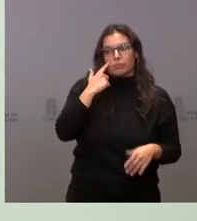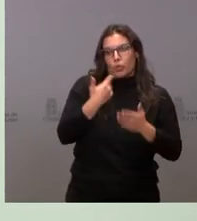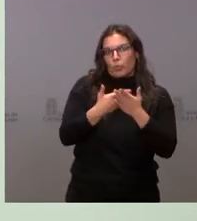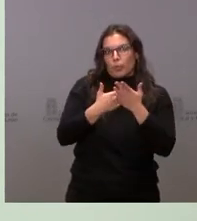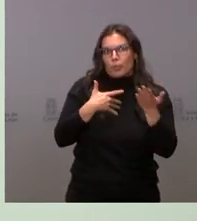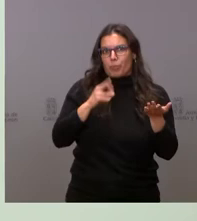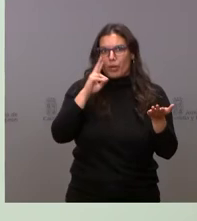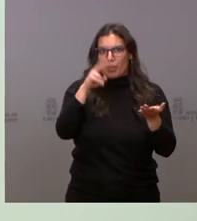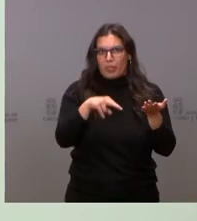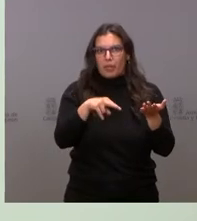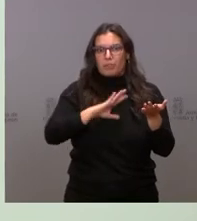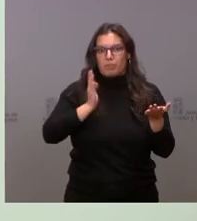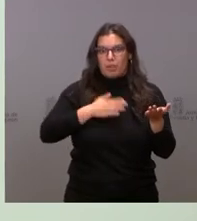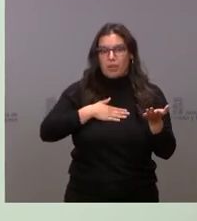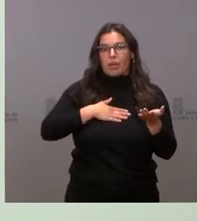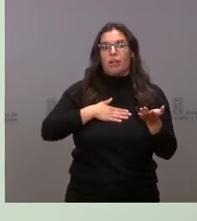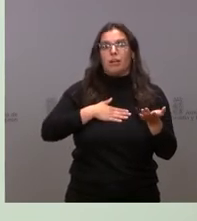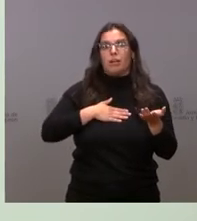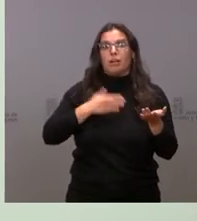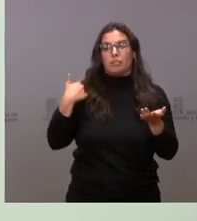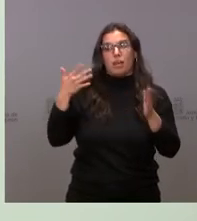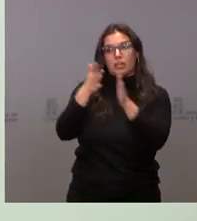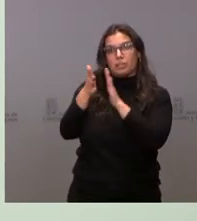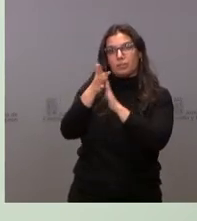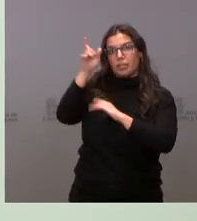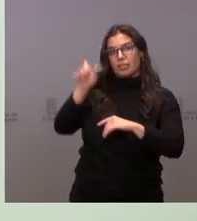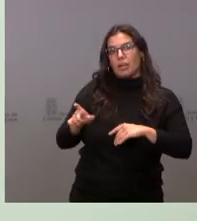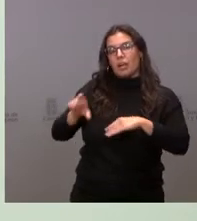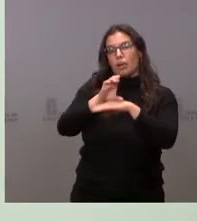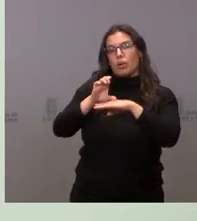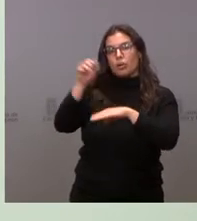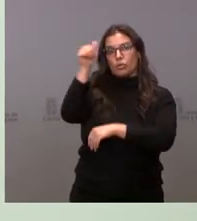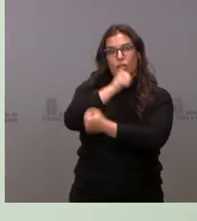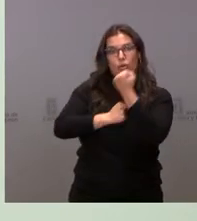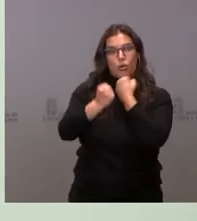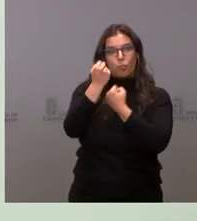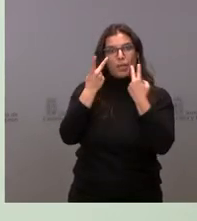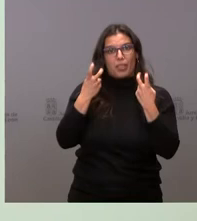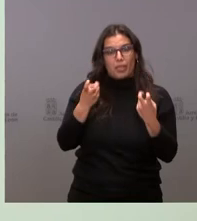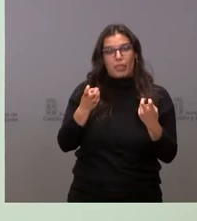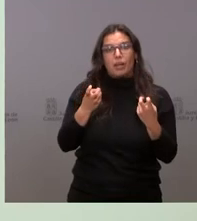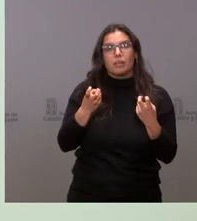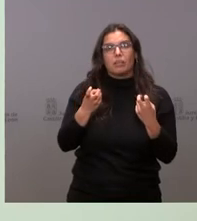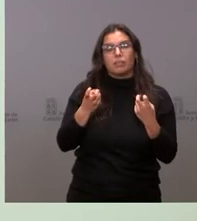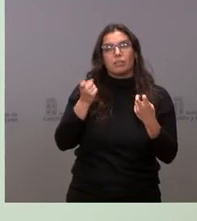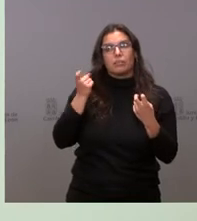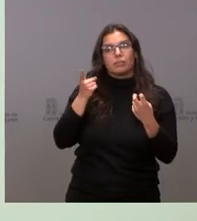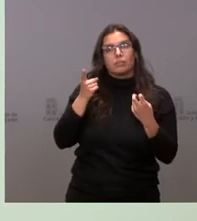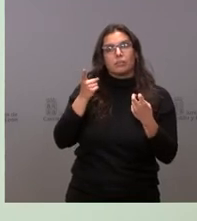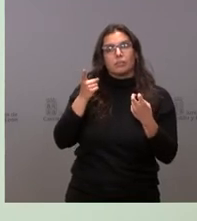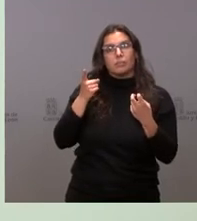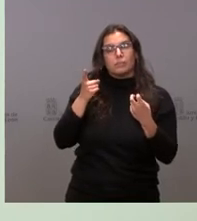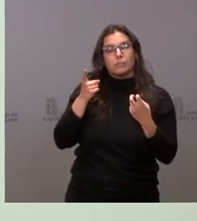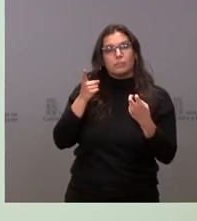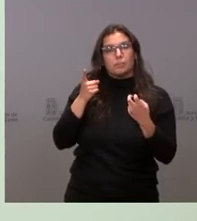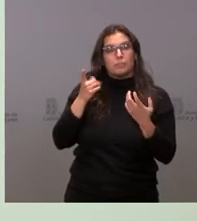mañana cuando lo explique el consejero de Economía y Hacienda, están muy volcados